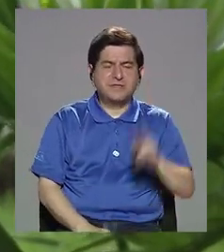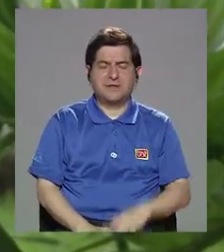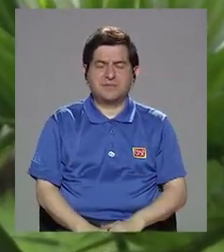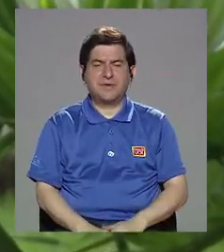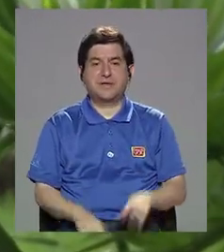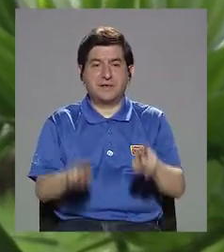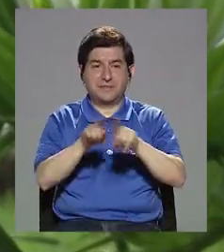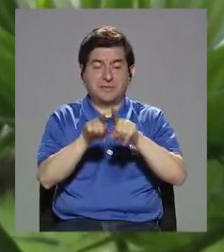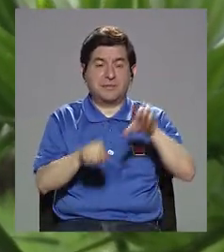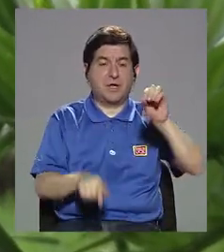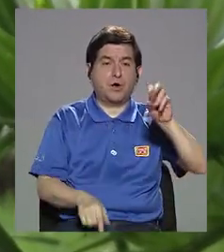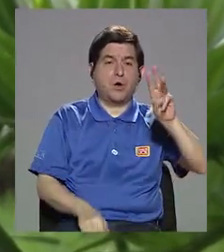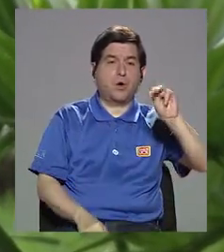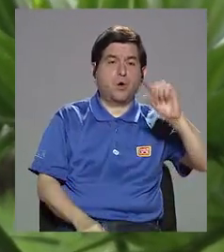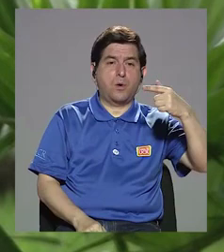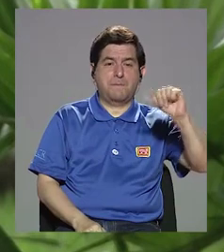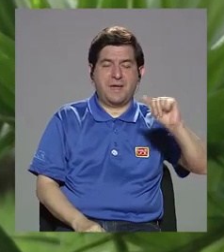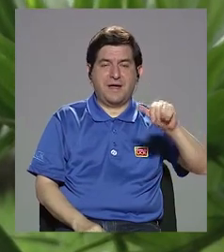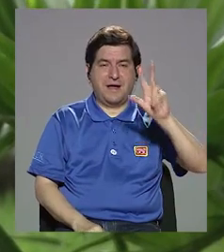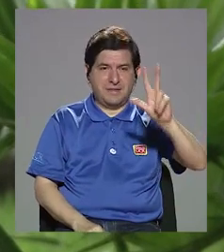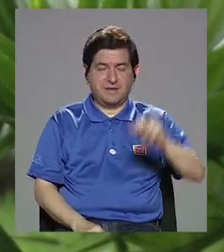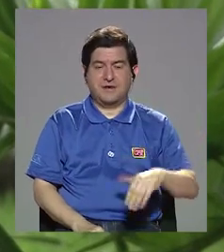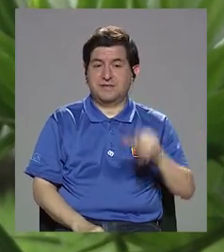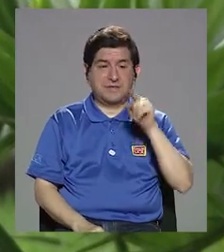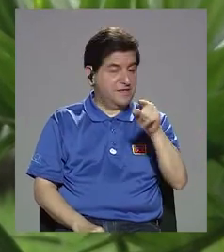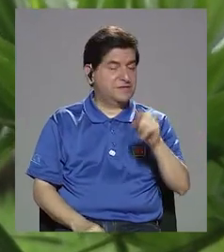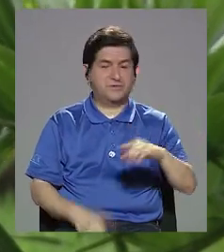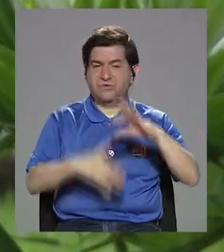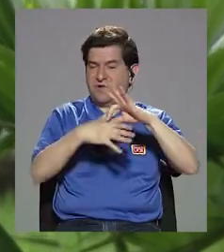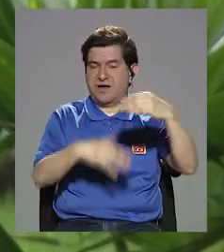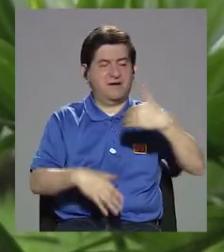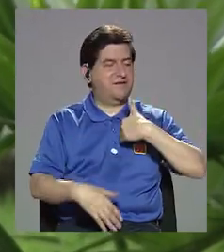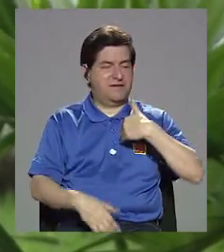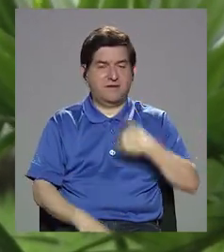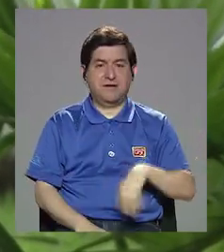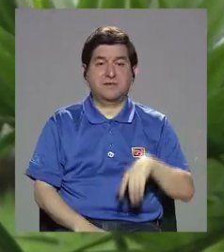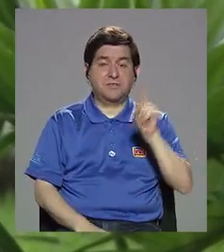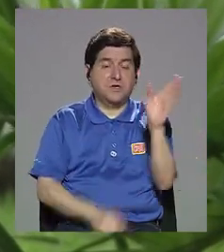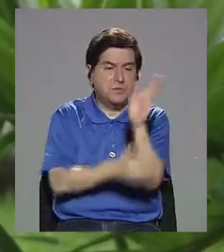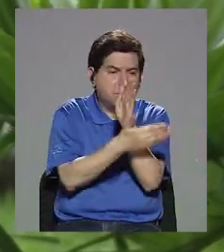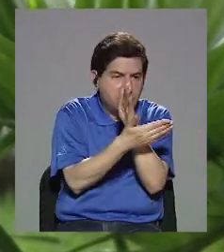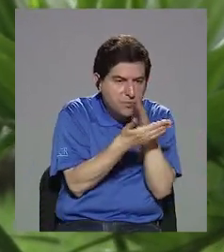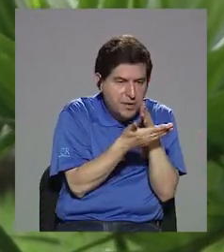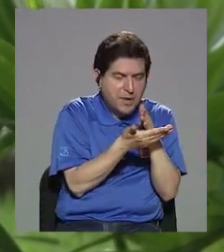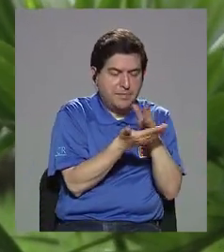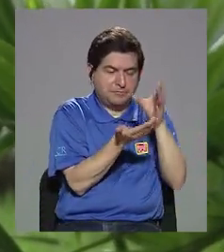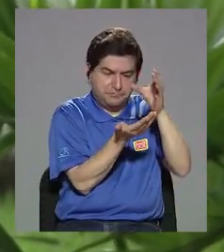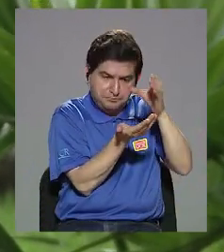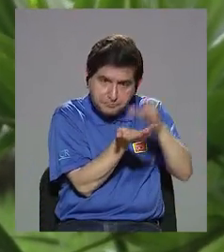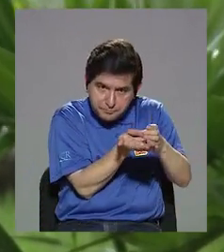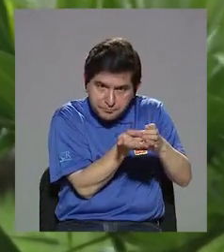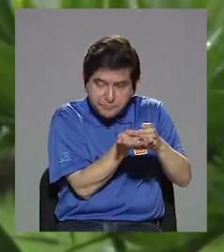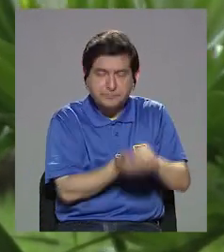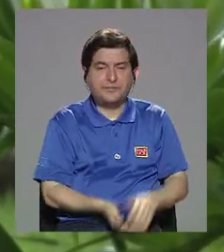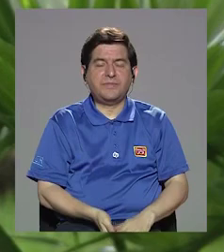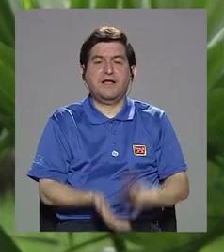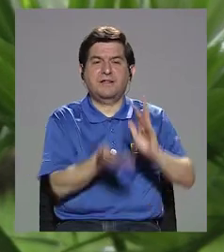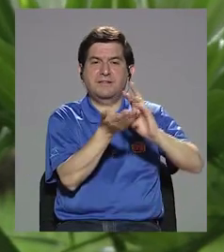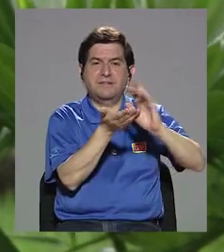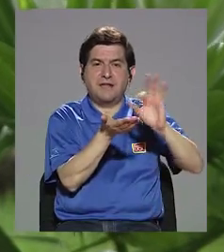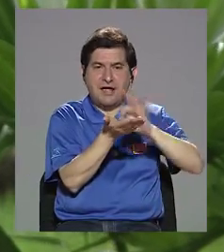3, minerales que no tiene la carne. Y además, por una porción de